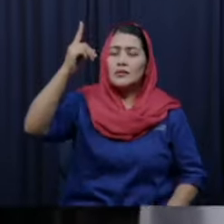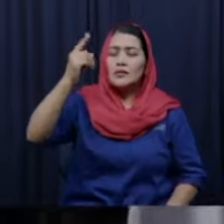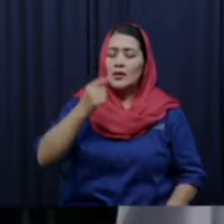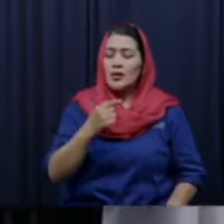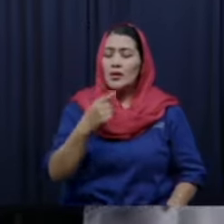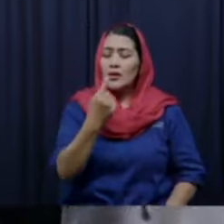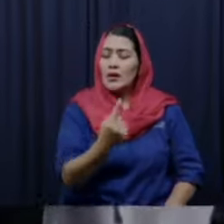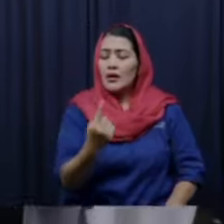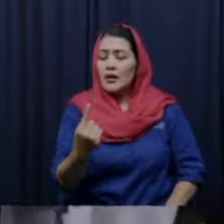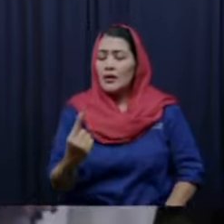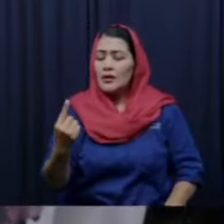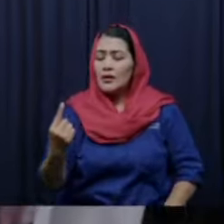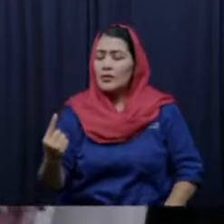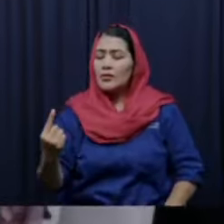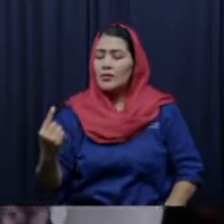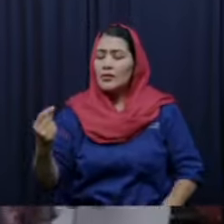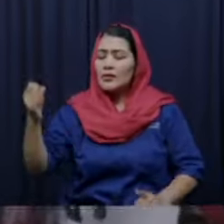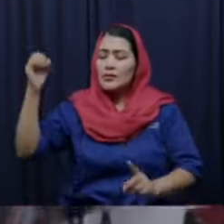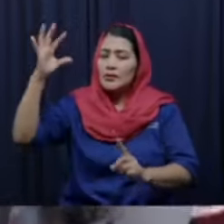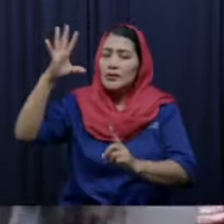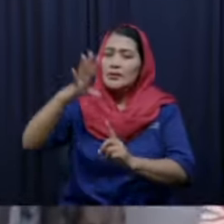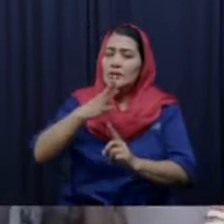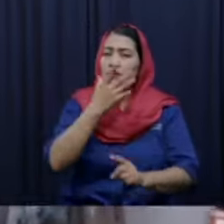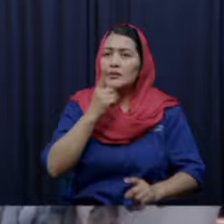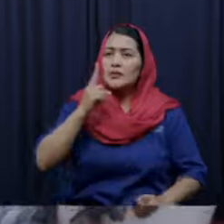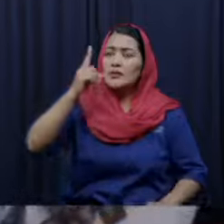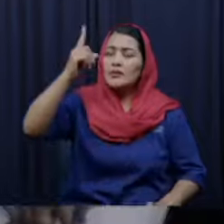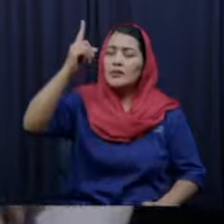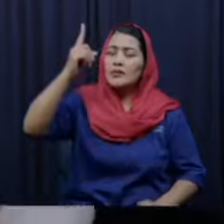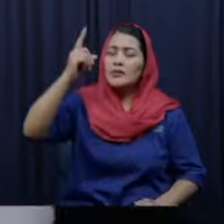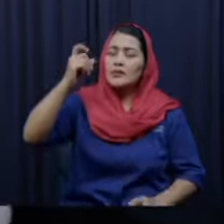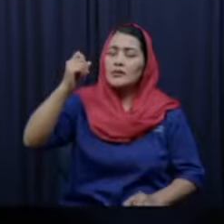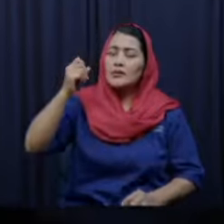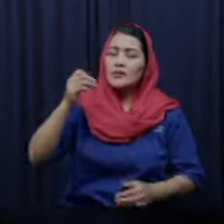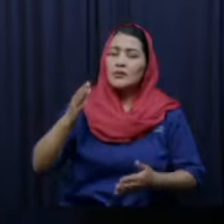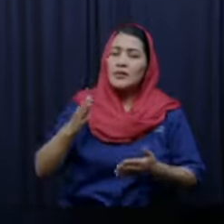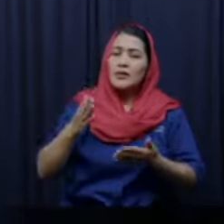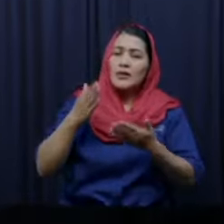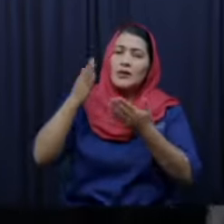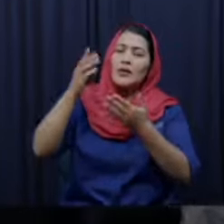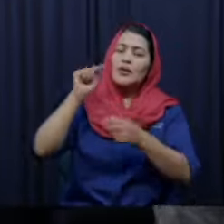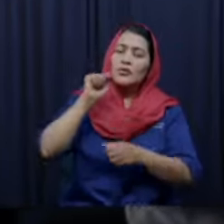tuvieras un diario para apuntarlas sería extraordinario